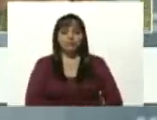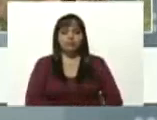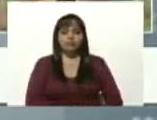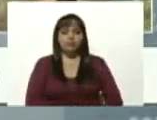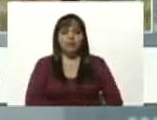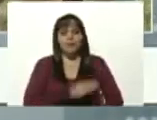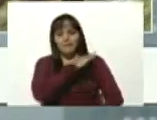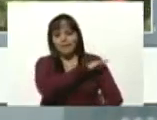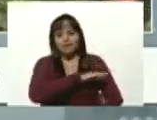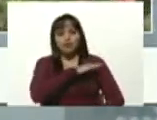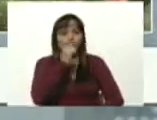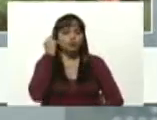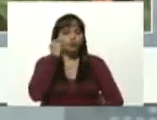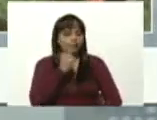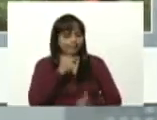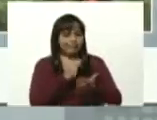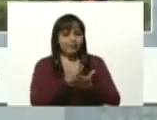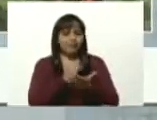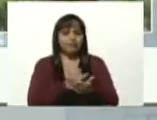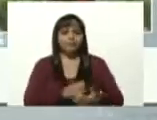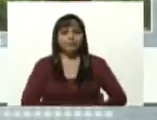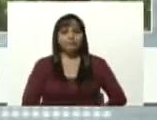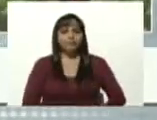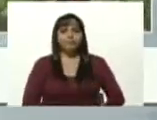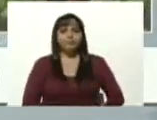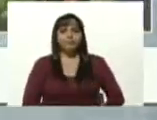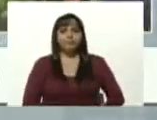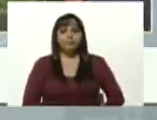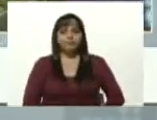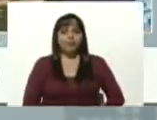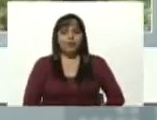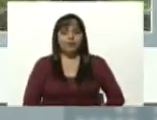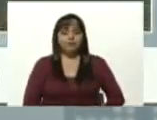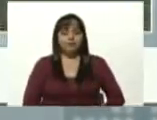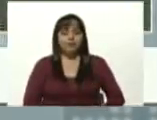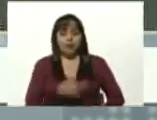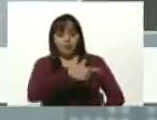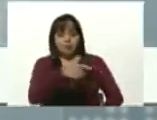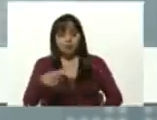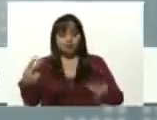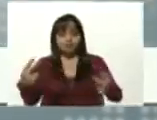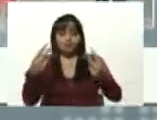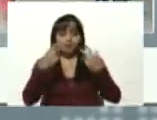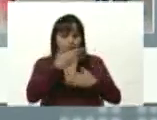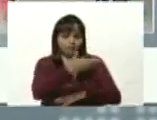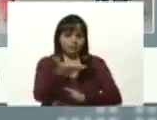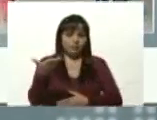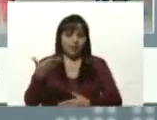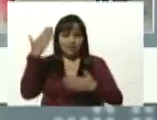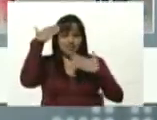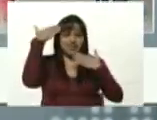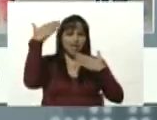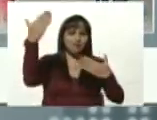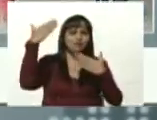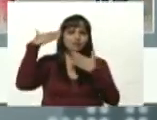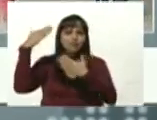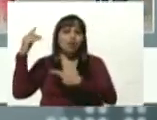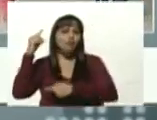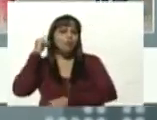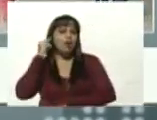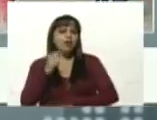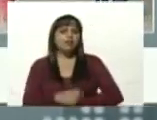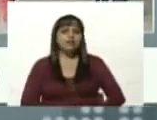Misión Sucre. Bueno, turmero, mi saludo. Mujeres, batallón de